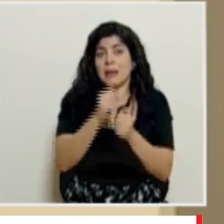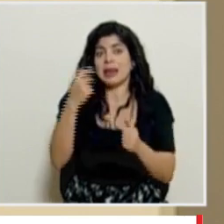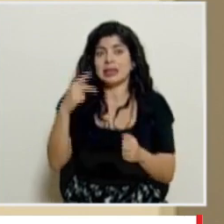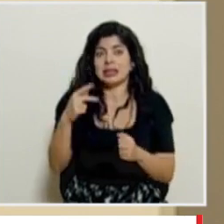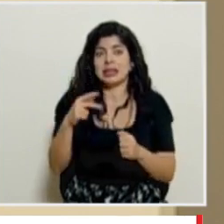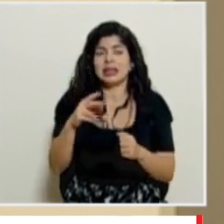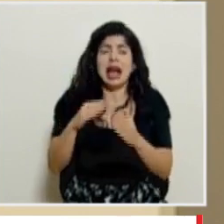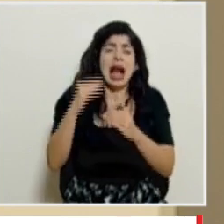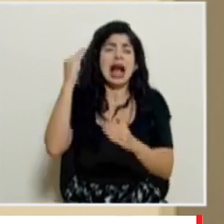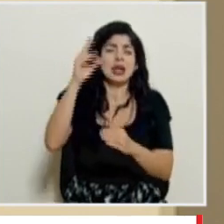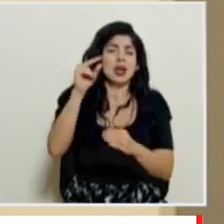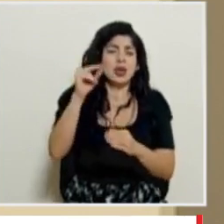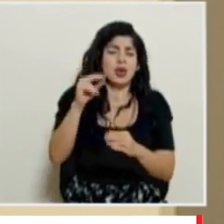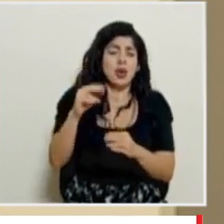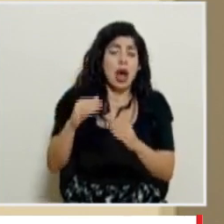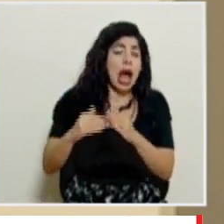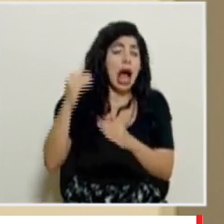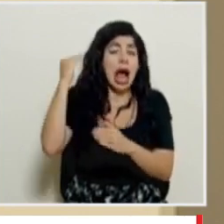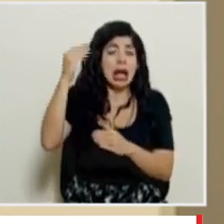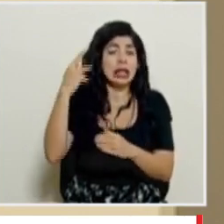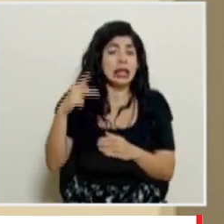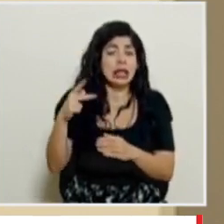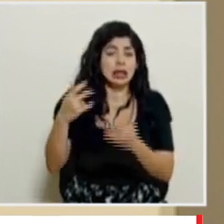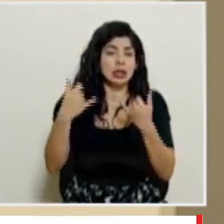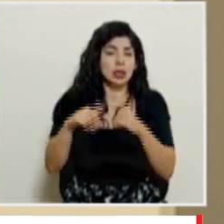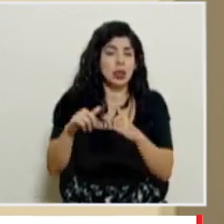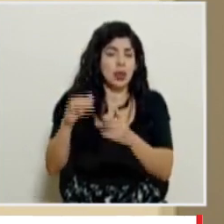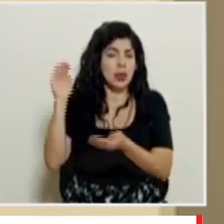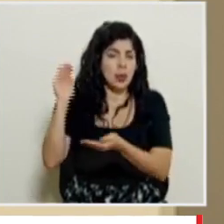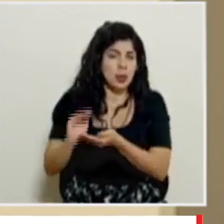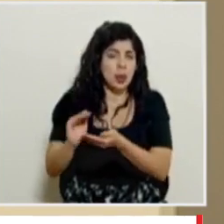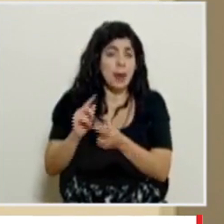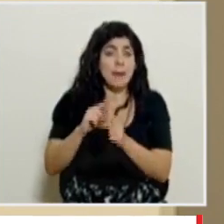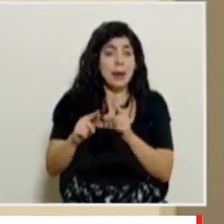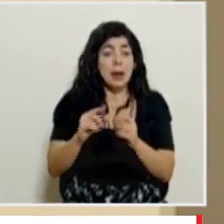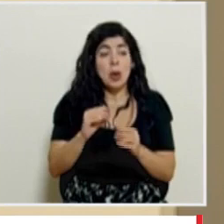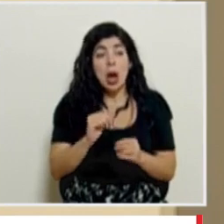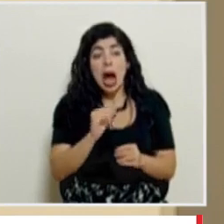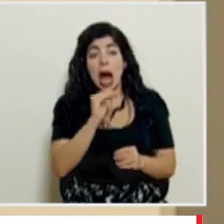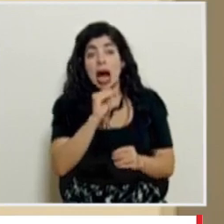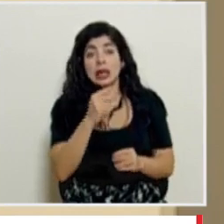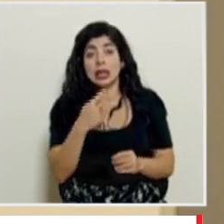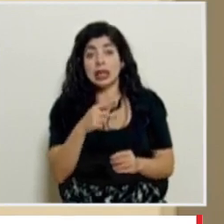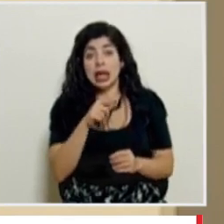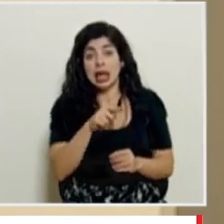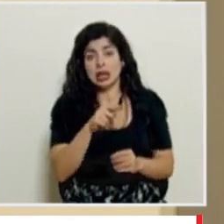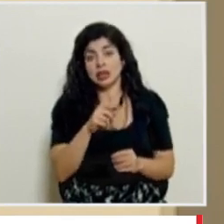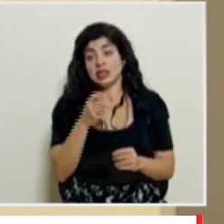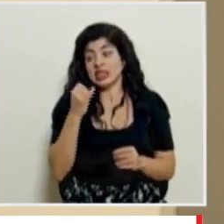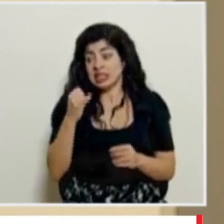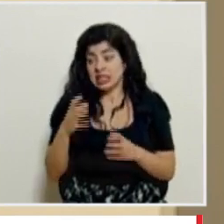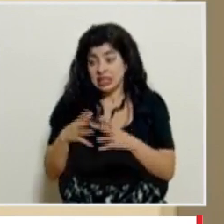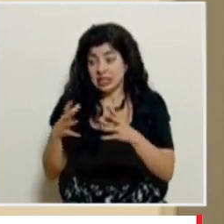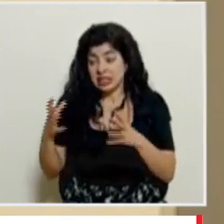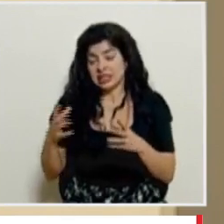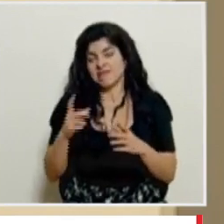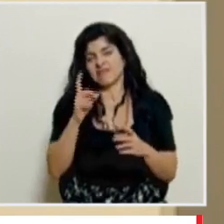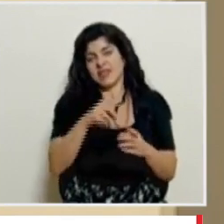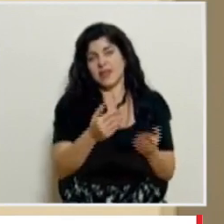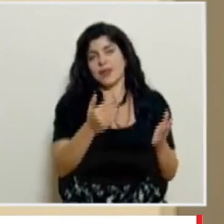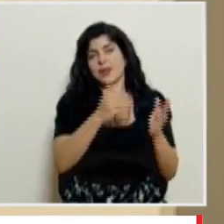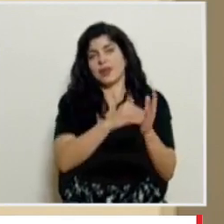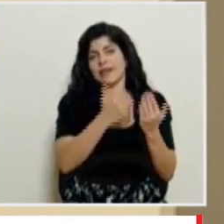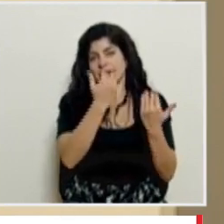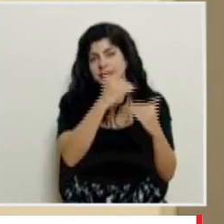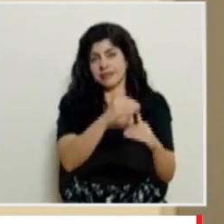más bien no de altísimo porque las de altísimo están en realidad todavía disminuidas pero las que son de más alto riesgo eventualmente habría que regularlas de nuevo